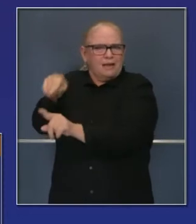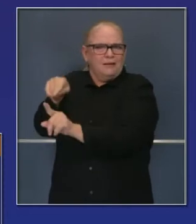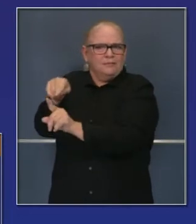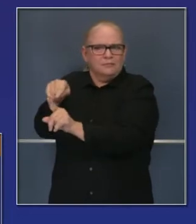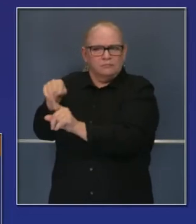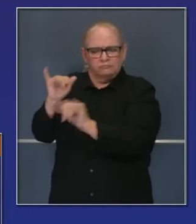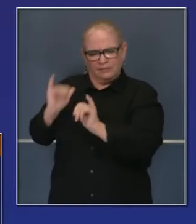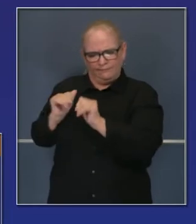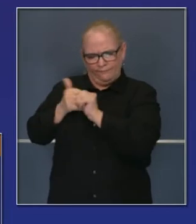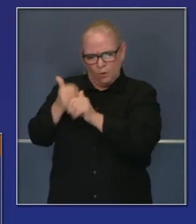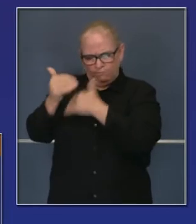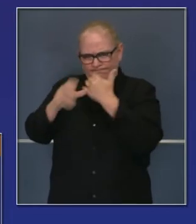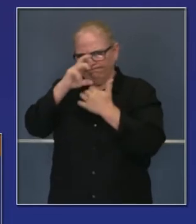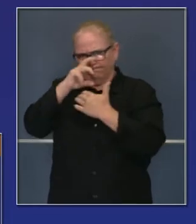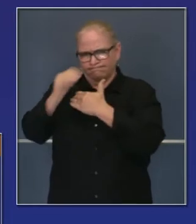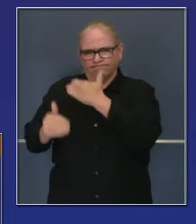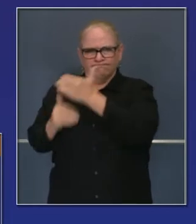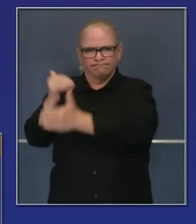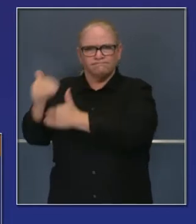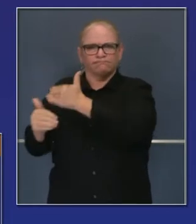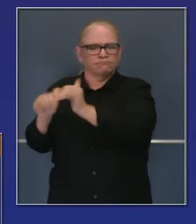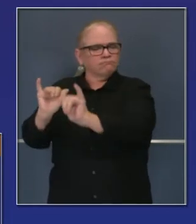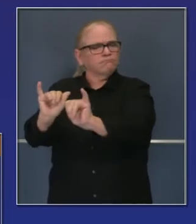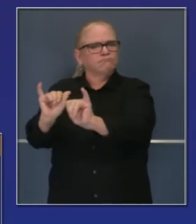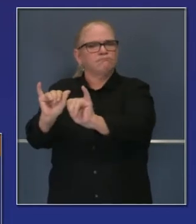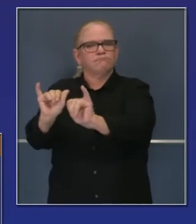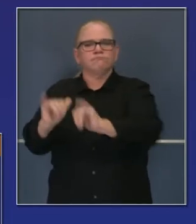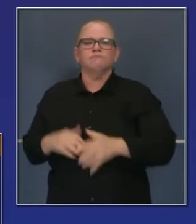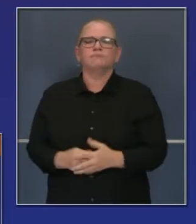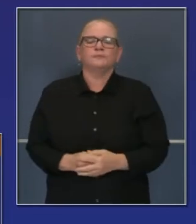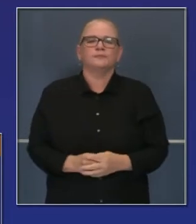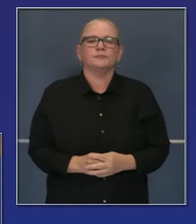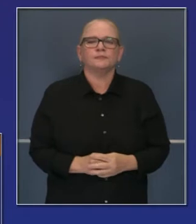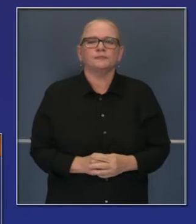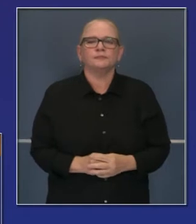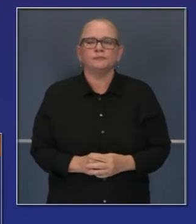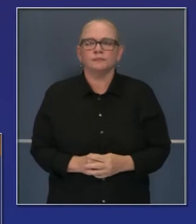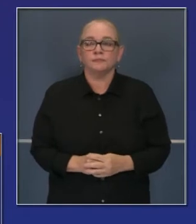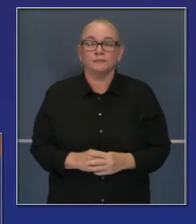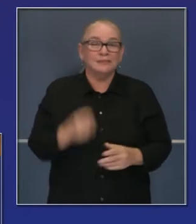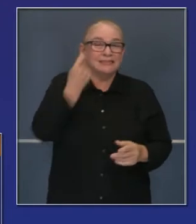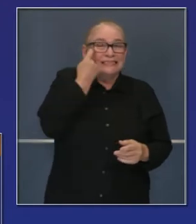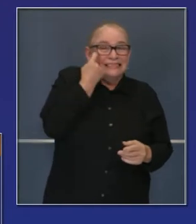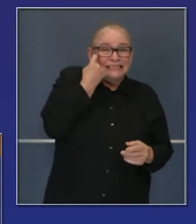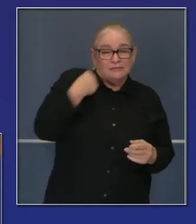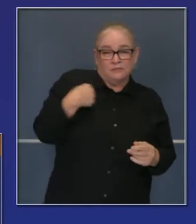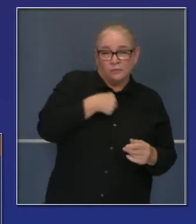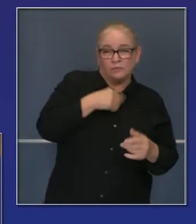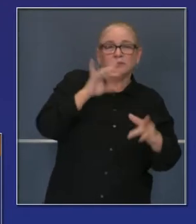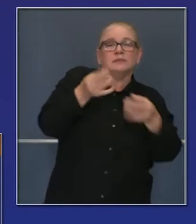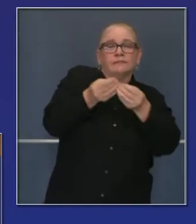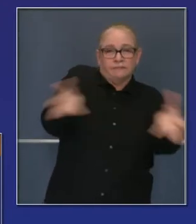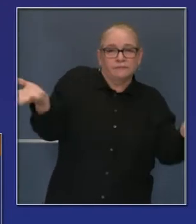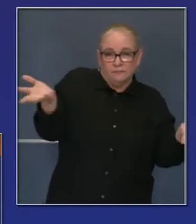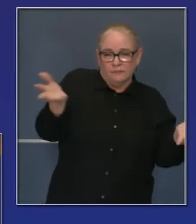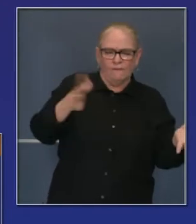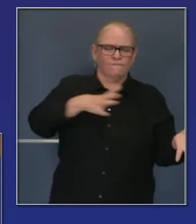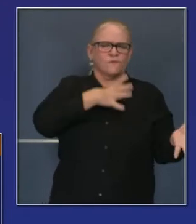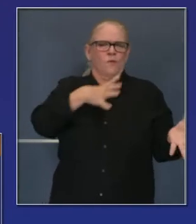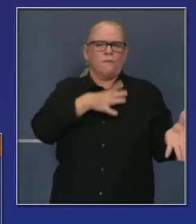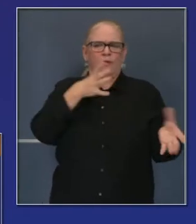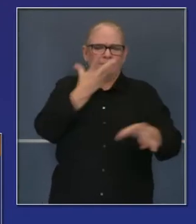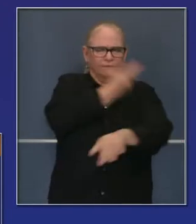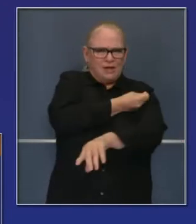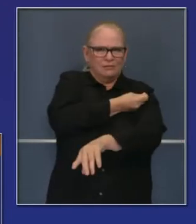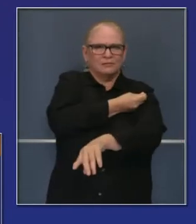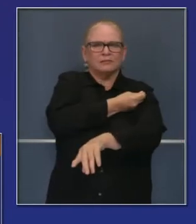establecido por muchos muchos años aquí en el estado de California. Recientemente habíamos preparado más formalmente